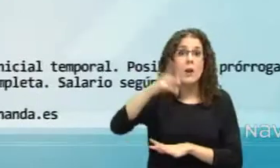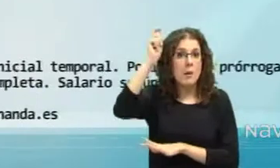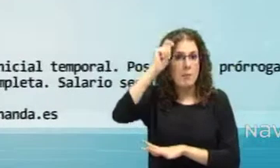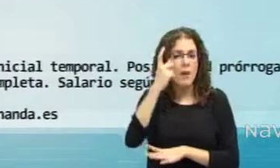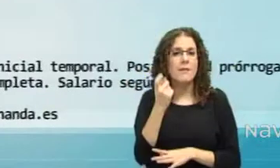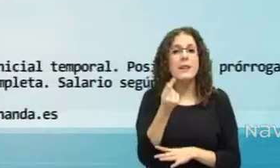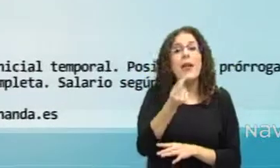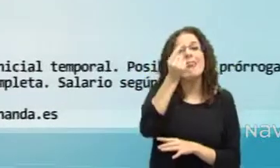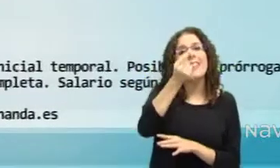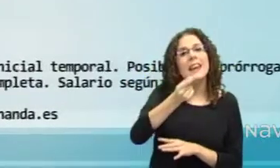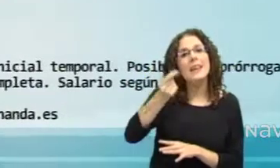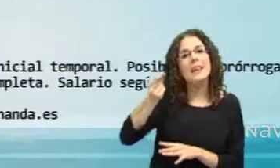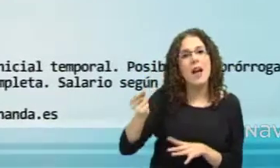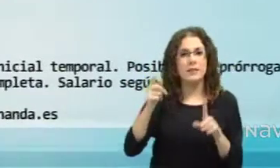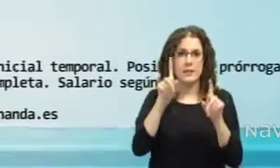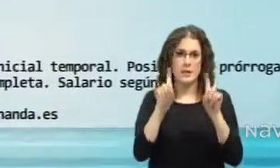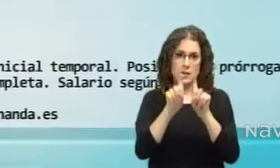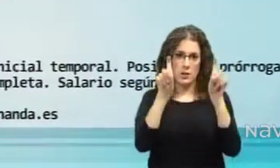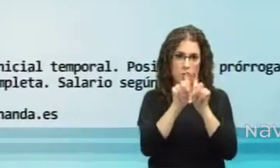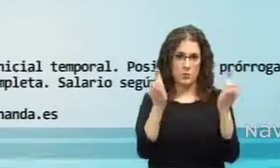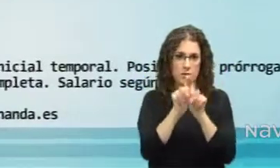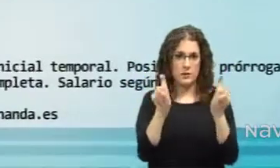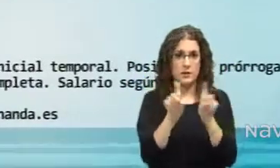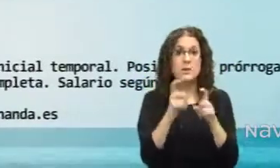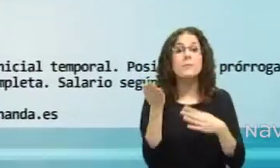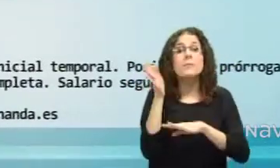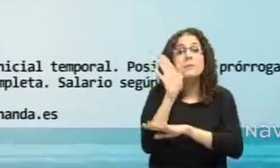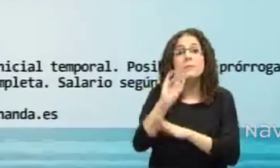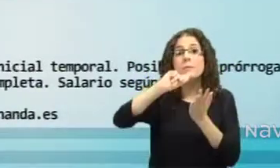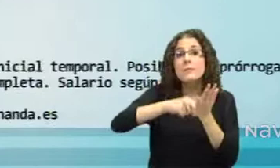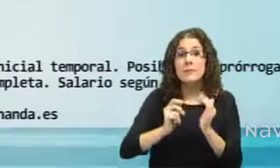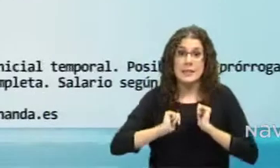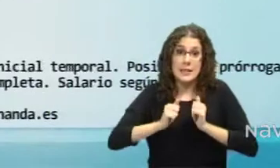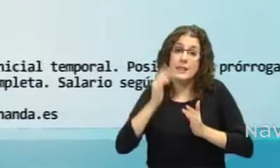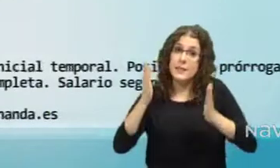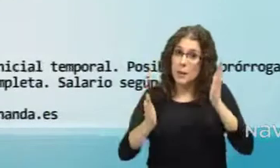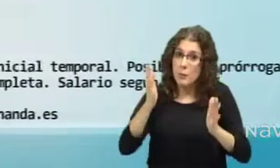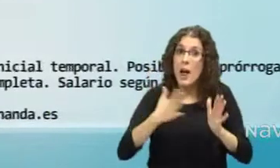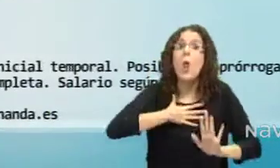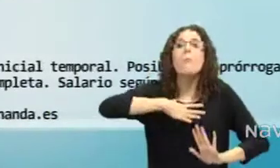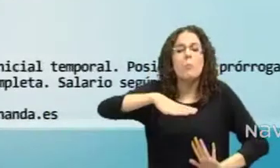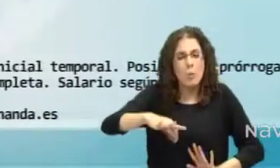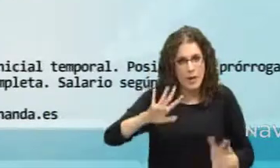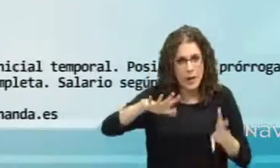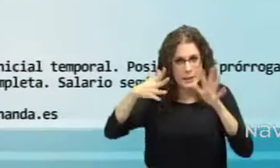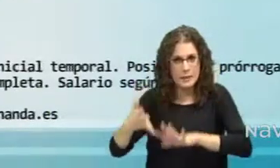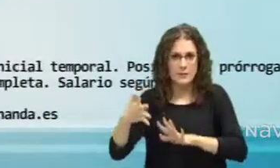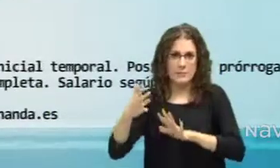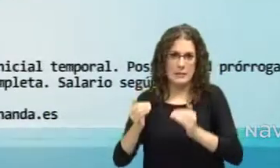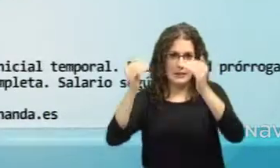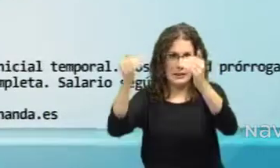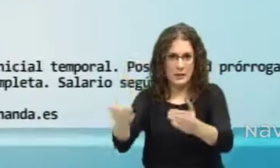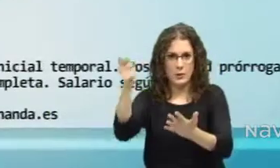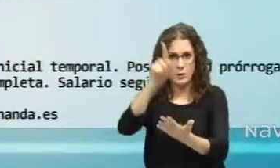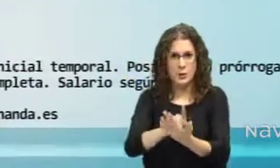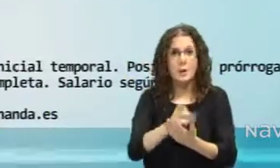industrial. La empresa ofrece un contrato inicial temporal a través de ETT con posibilidad de prórroga. Si quieres responder, debes